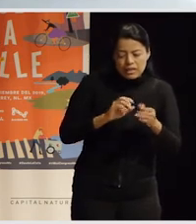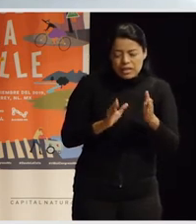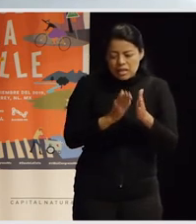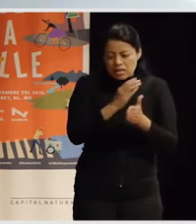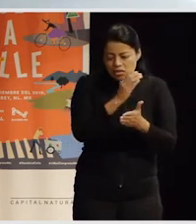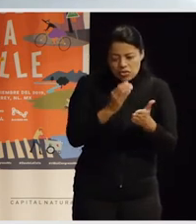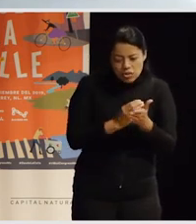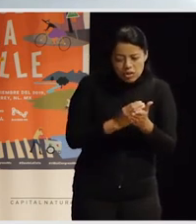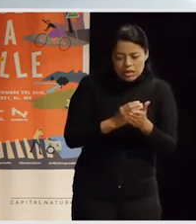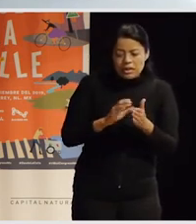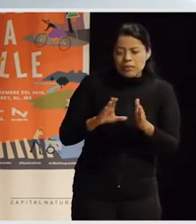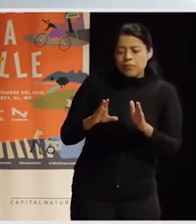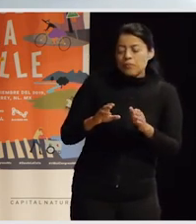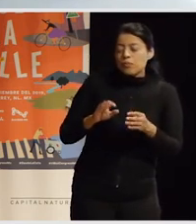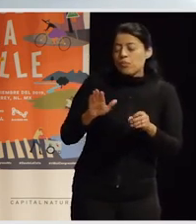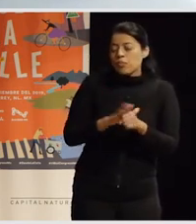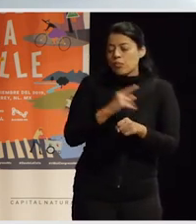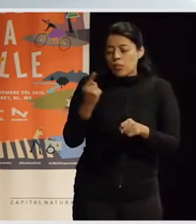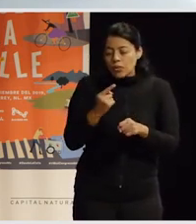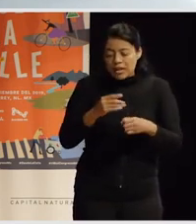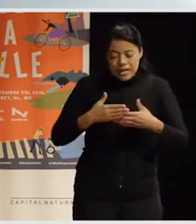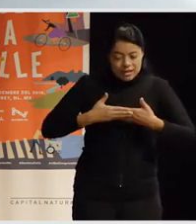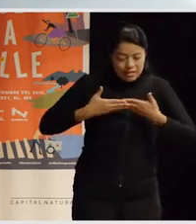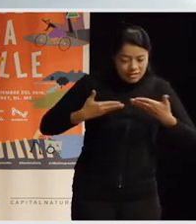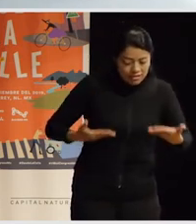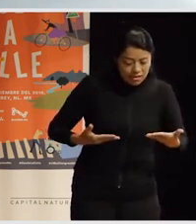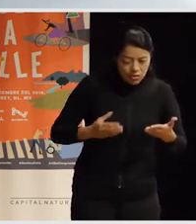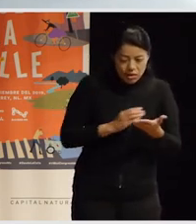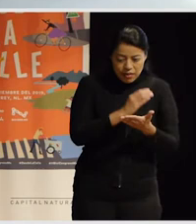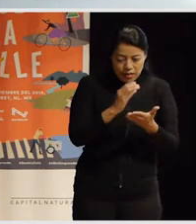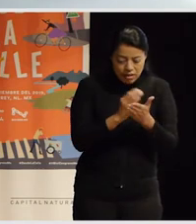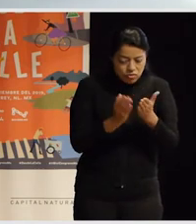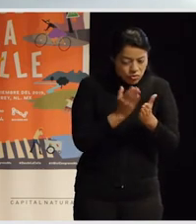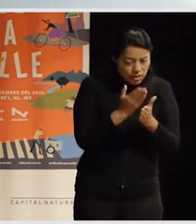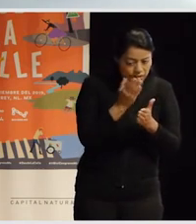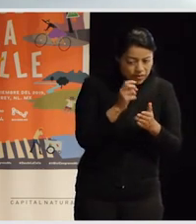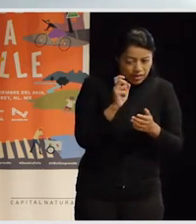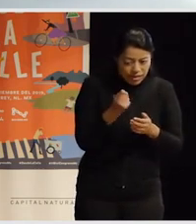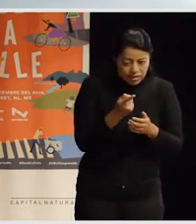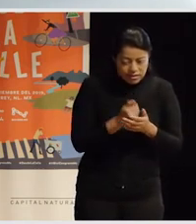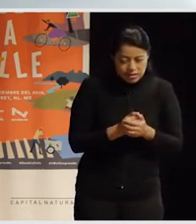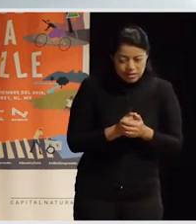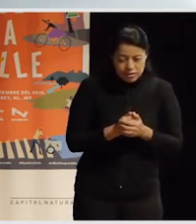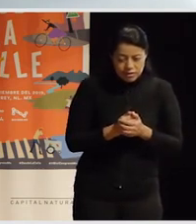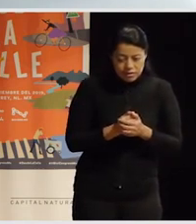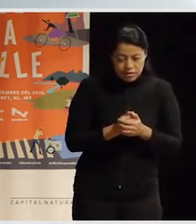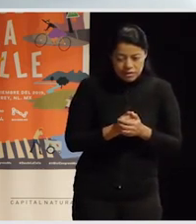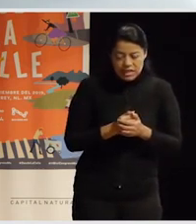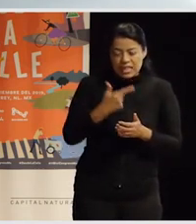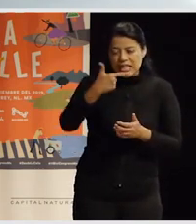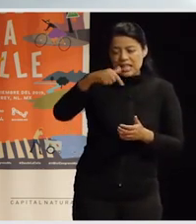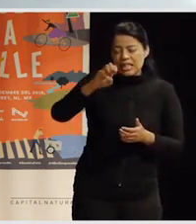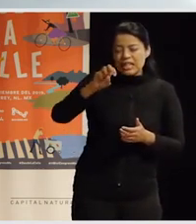modelos porque el modelo actual de urbanismo y de crecimiento de las ciudades por un lado es genocida